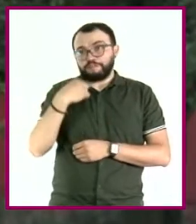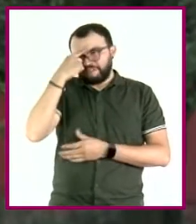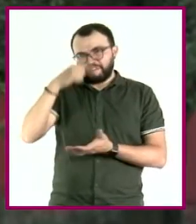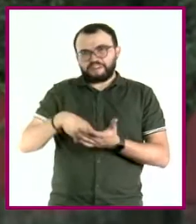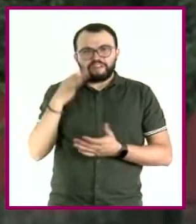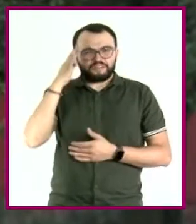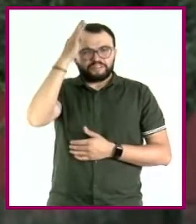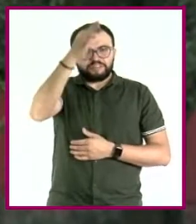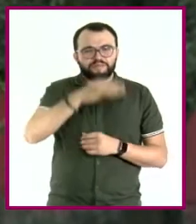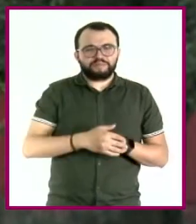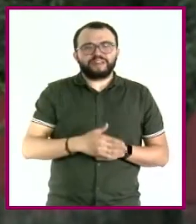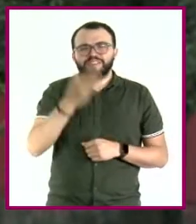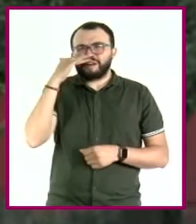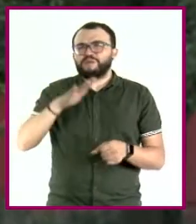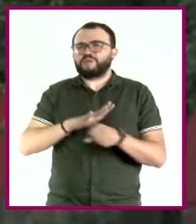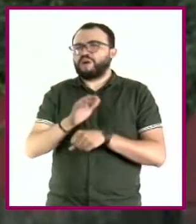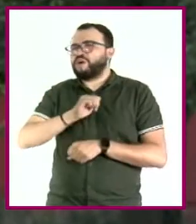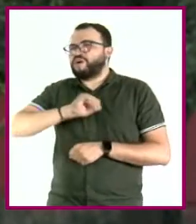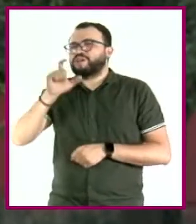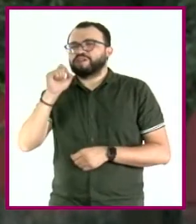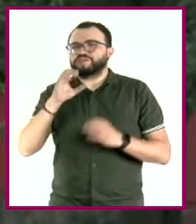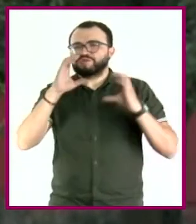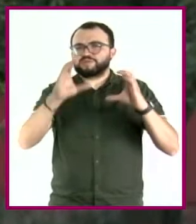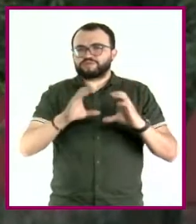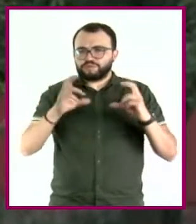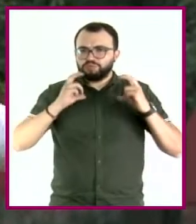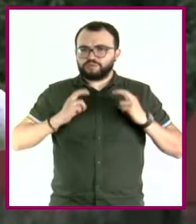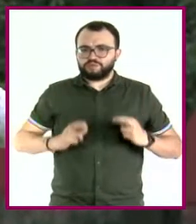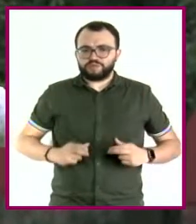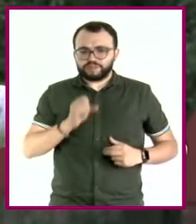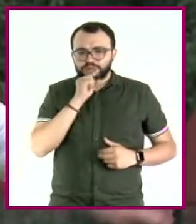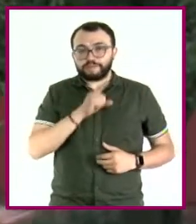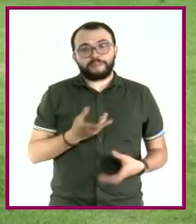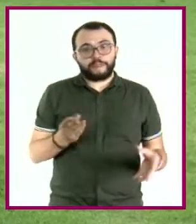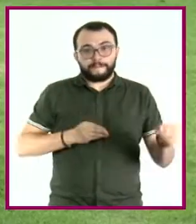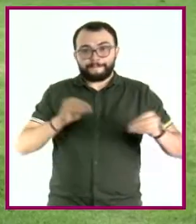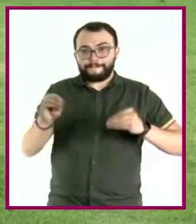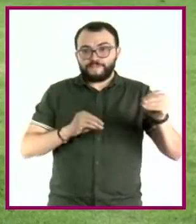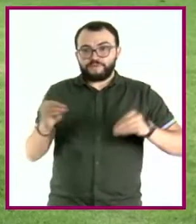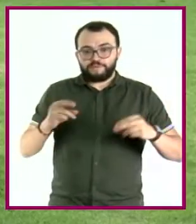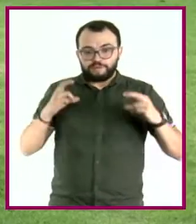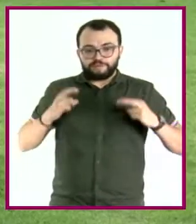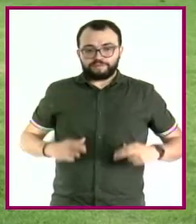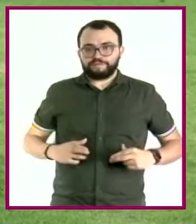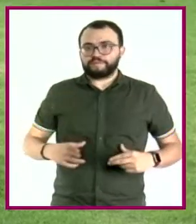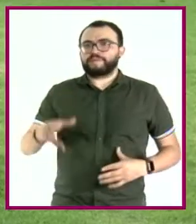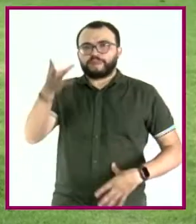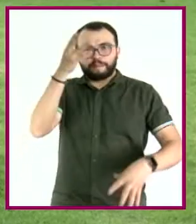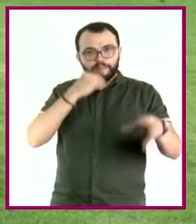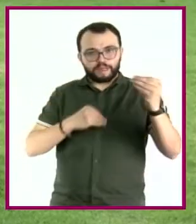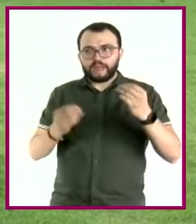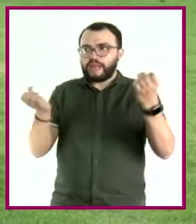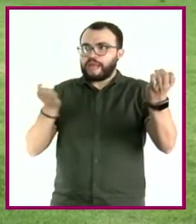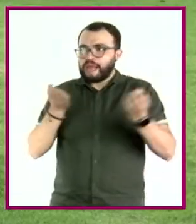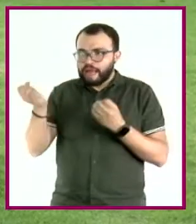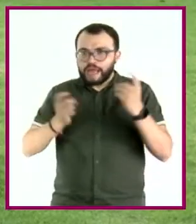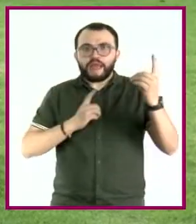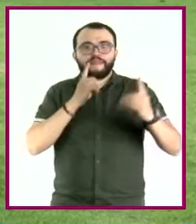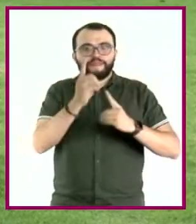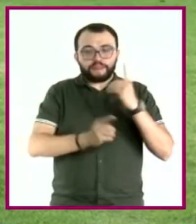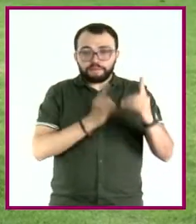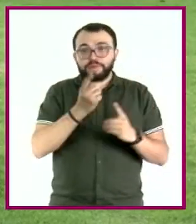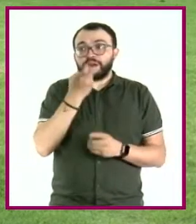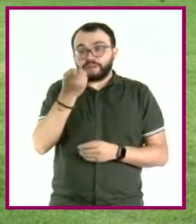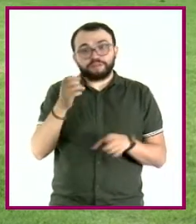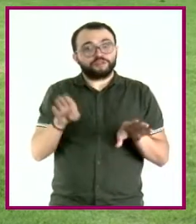alimentación, juega un papel importante en el cuidado de nuestro cuerpo? ¡El movimiento! Practicar ejercicios o deportes es uno de los